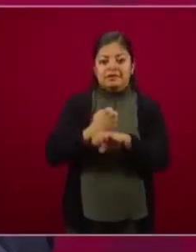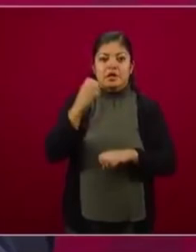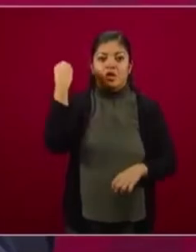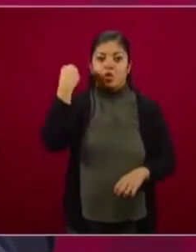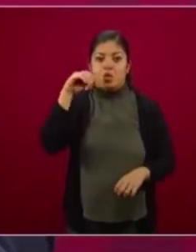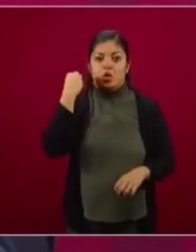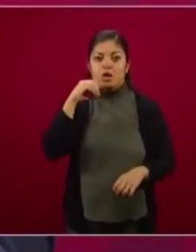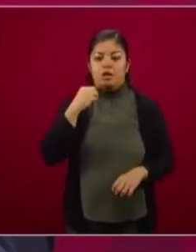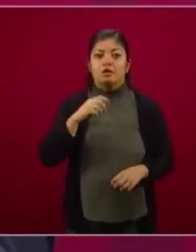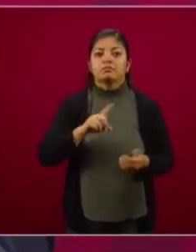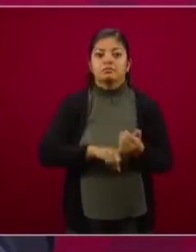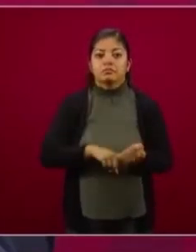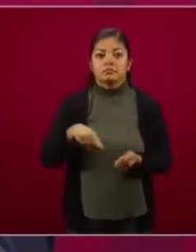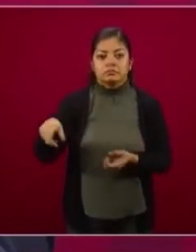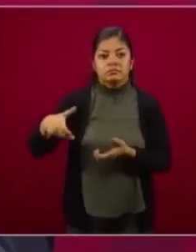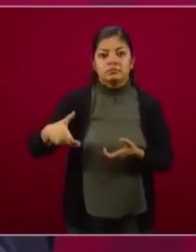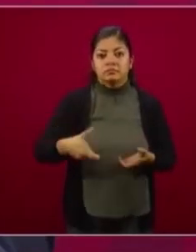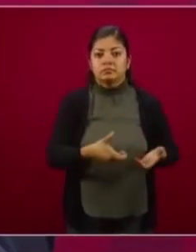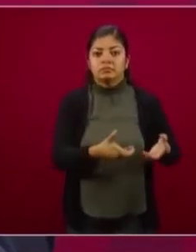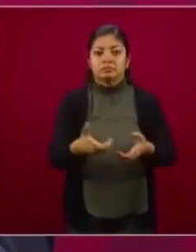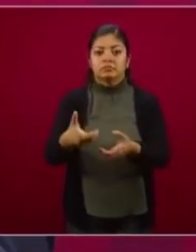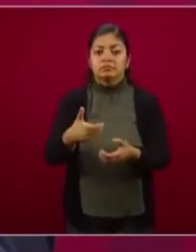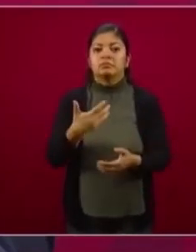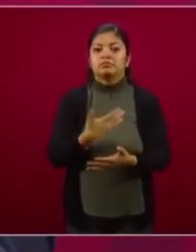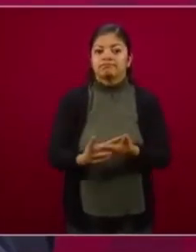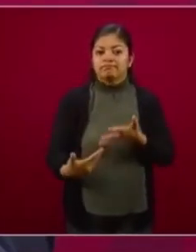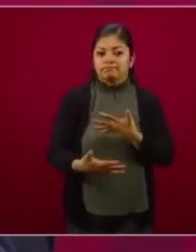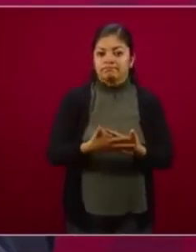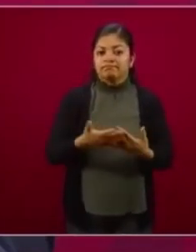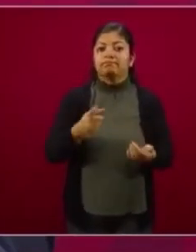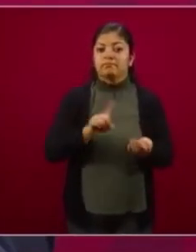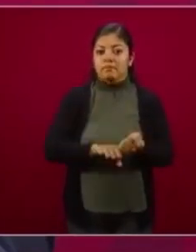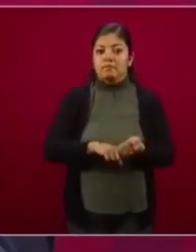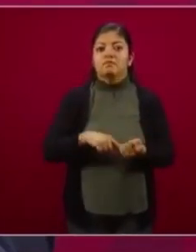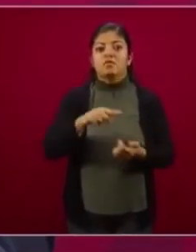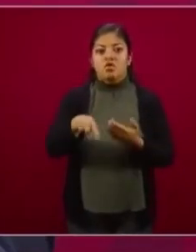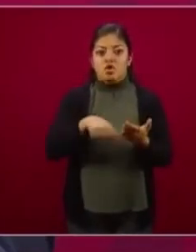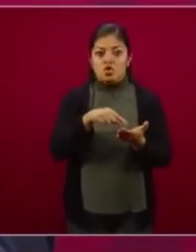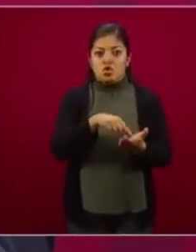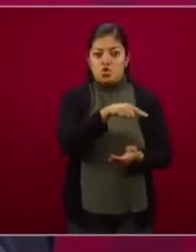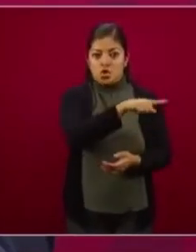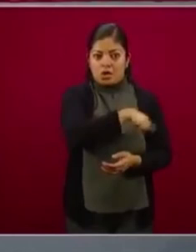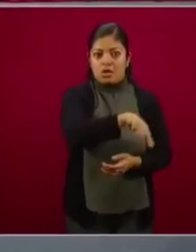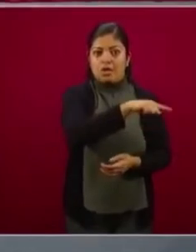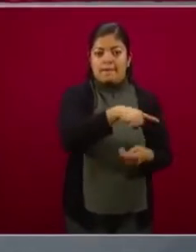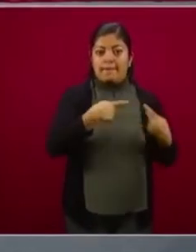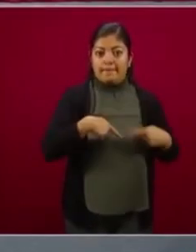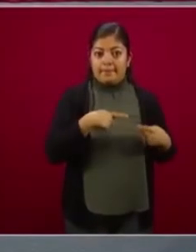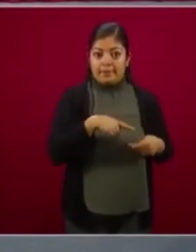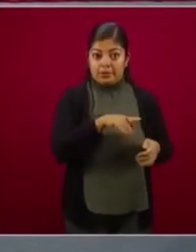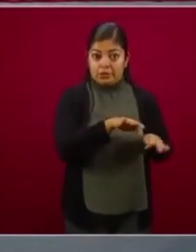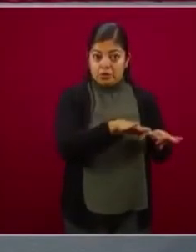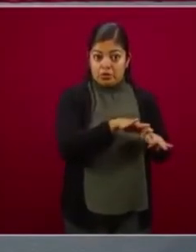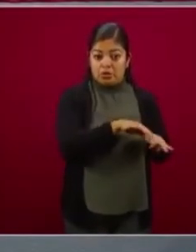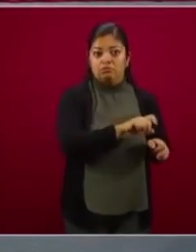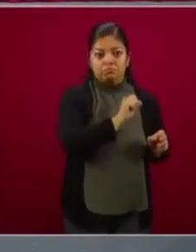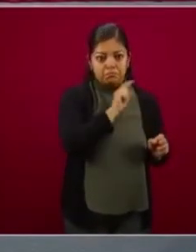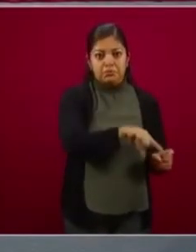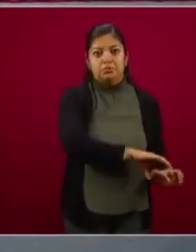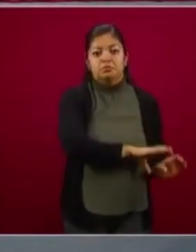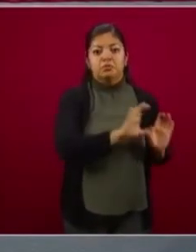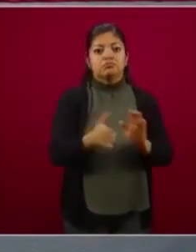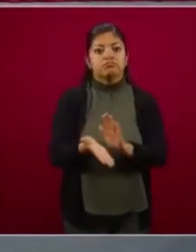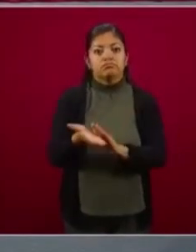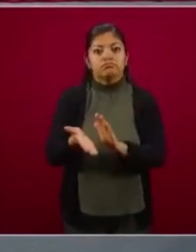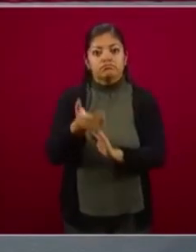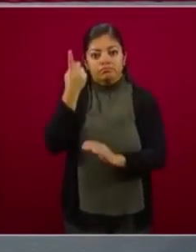caminos que se construyen con la mano de obra de los habitantes de la región, que además del propio de la comunicación